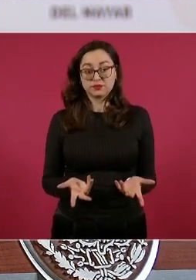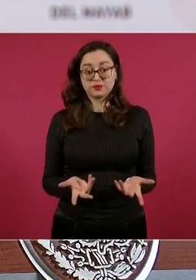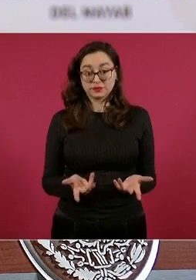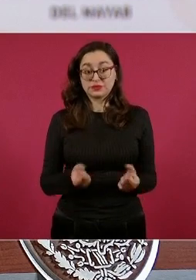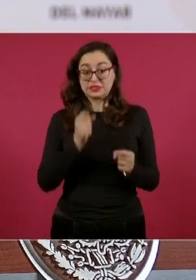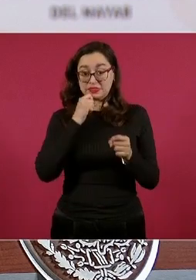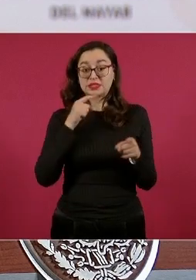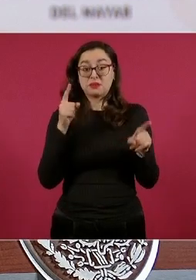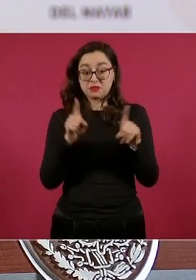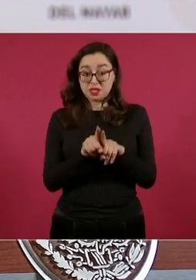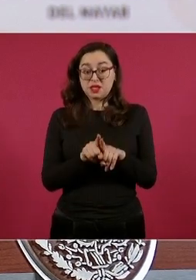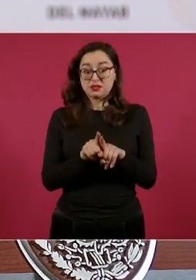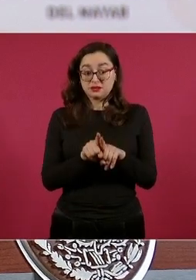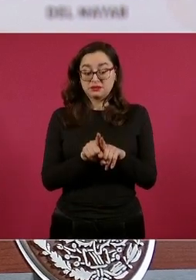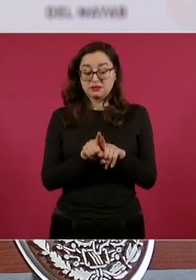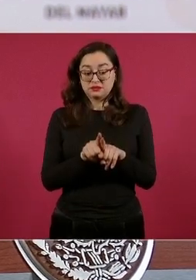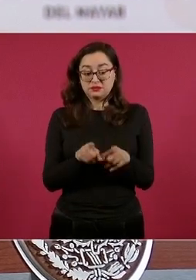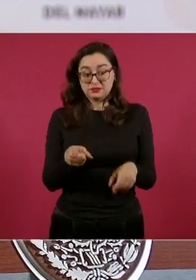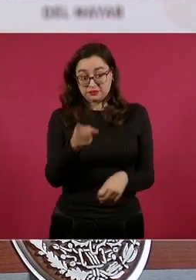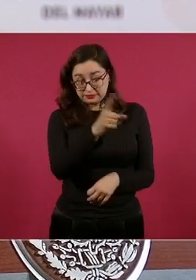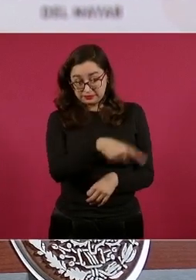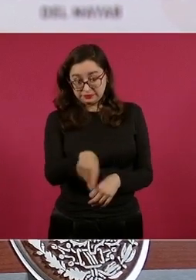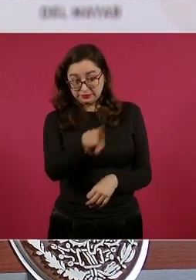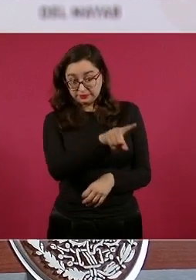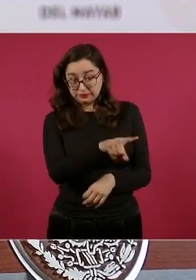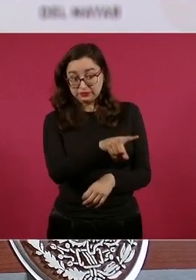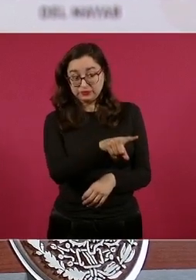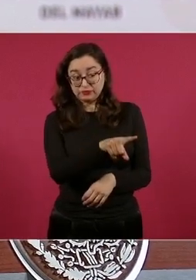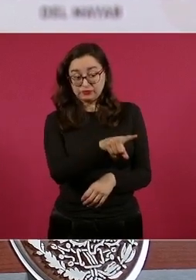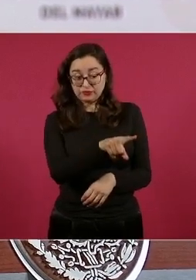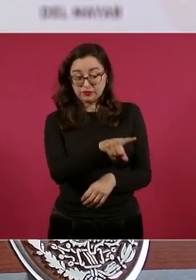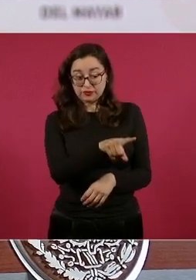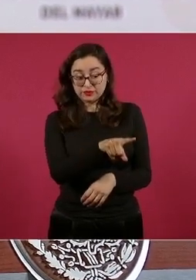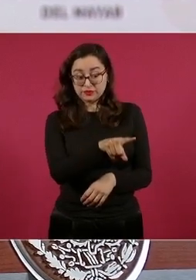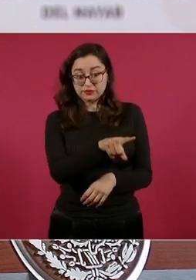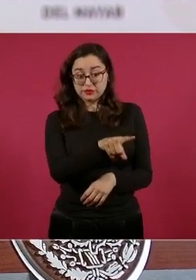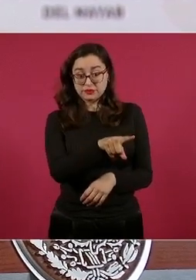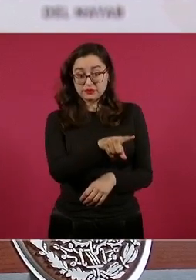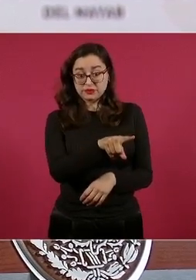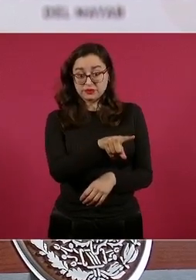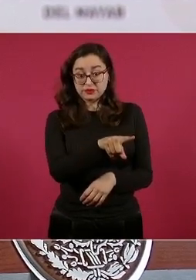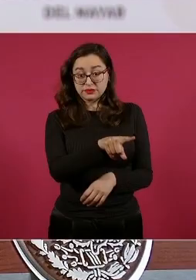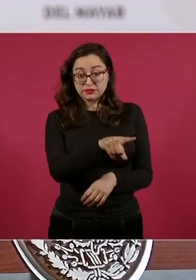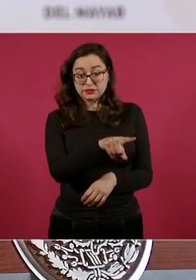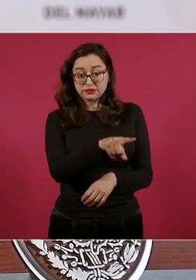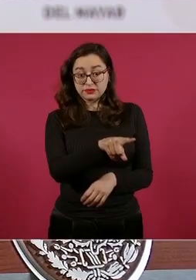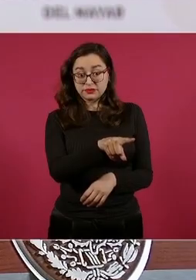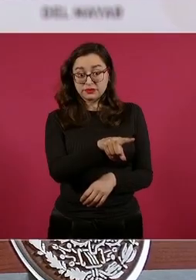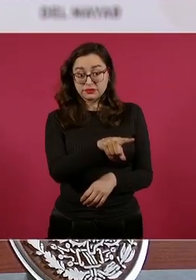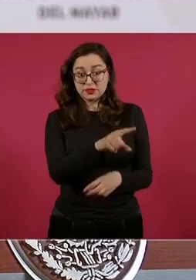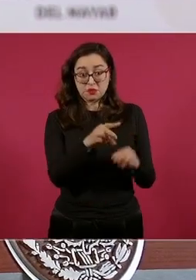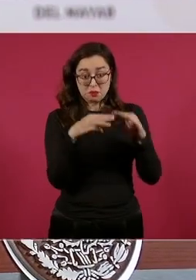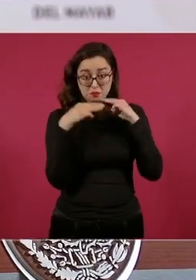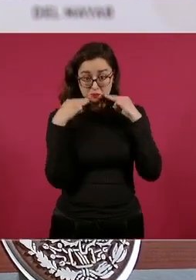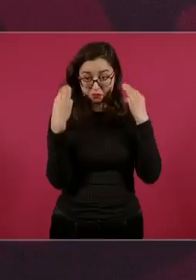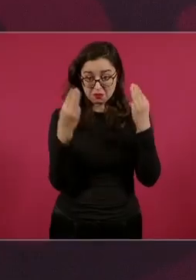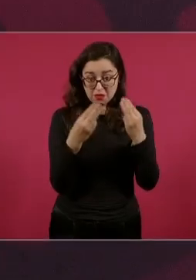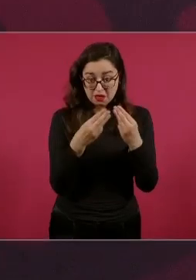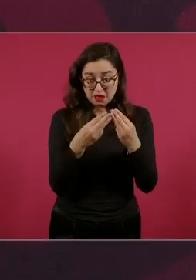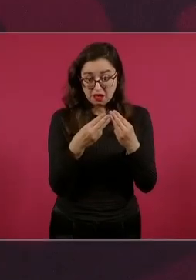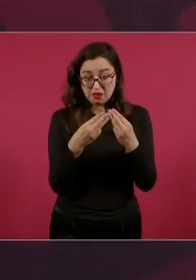de bandas.